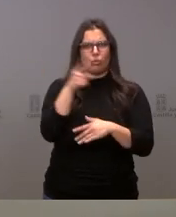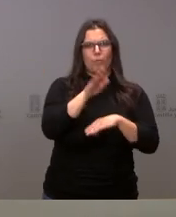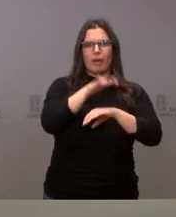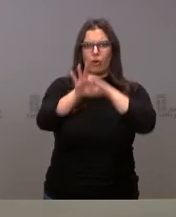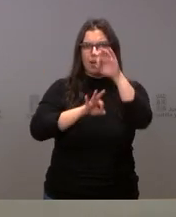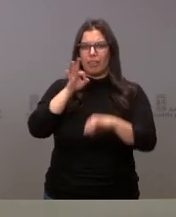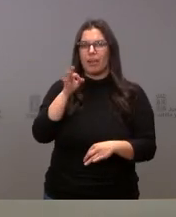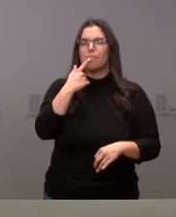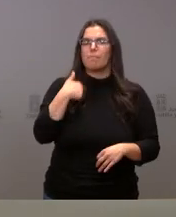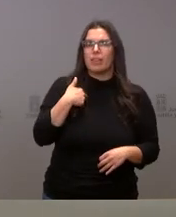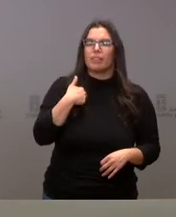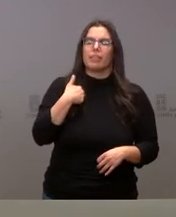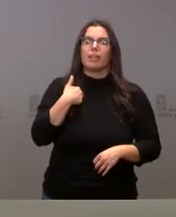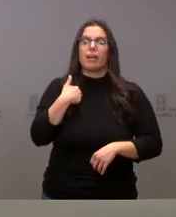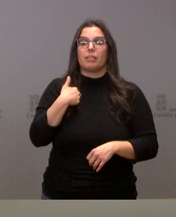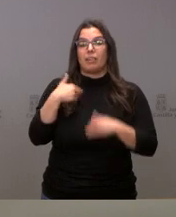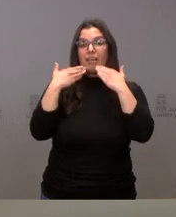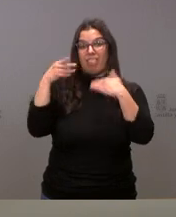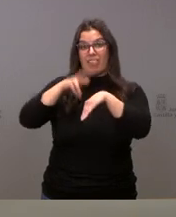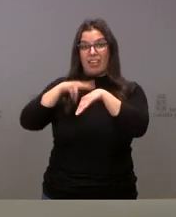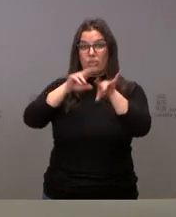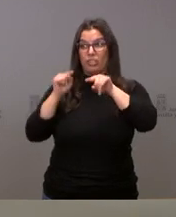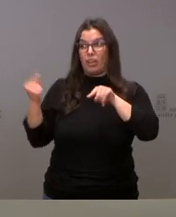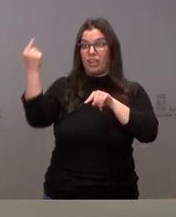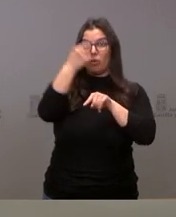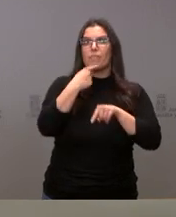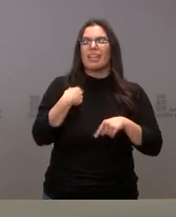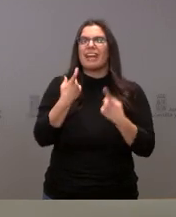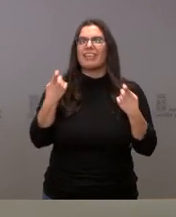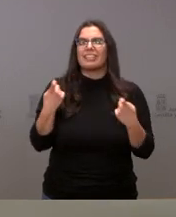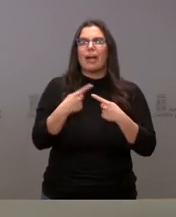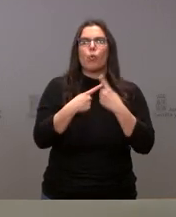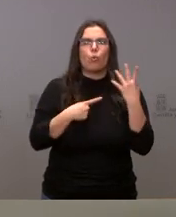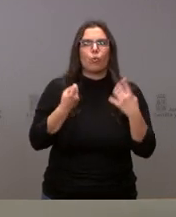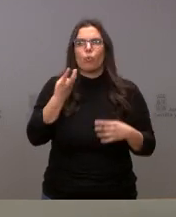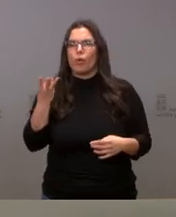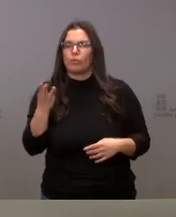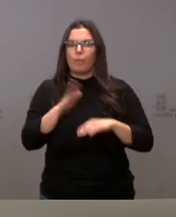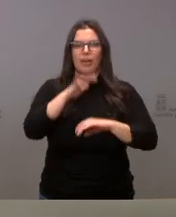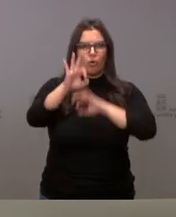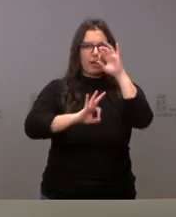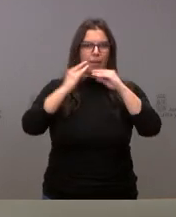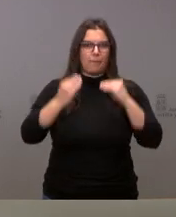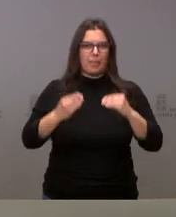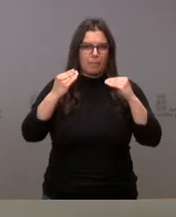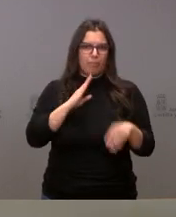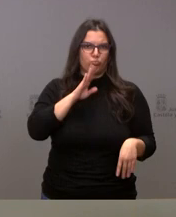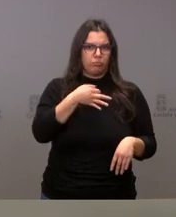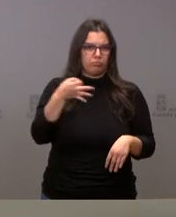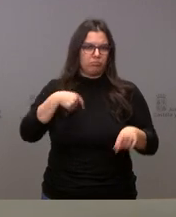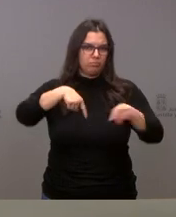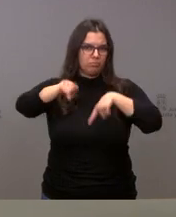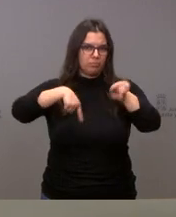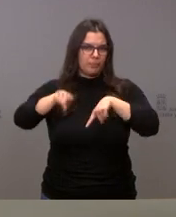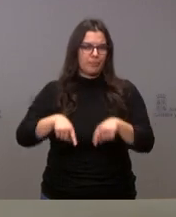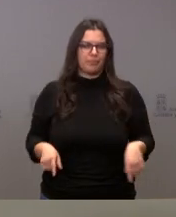comuniquen a través de las delegaciones territoriales cuáles son esas necesidades a efectos de poder organizar adecuadamente todo el operativo